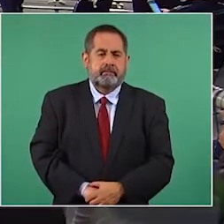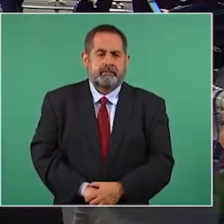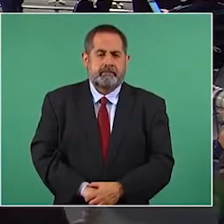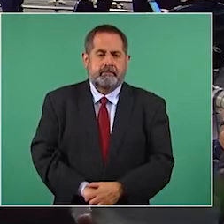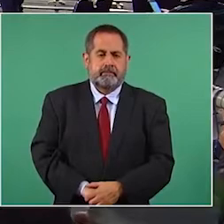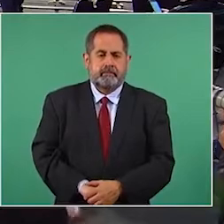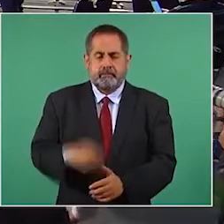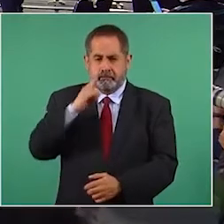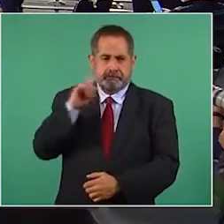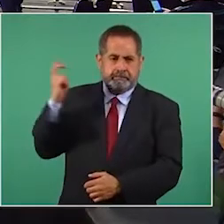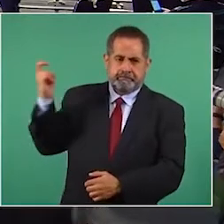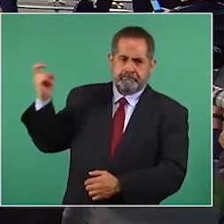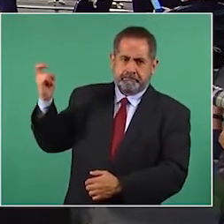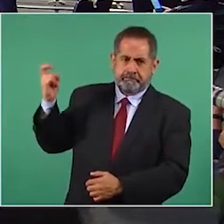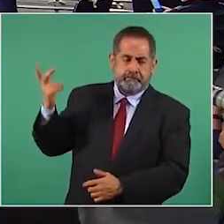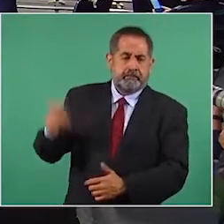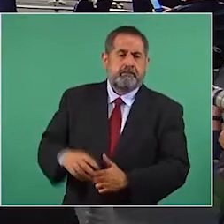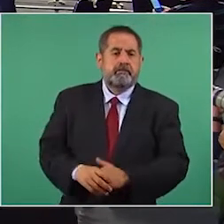Mira, esto es.